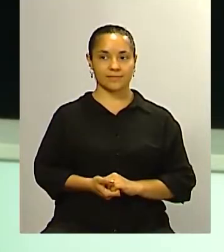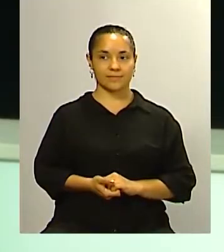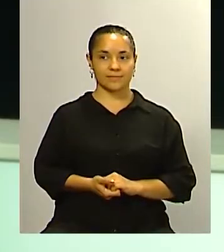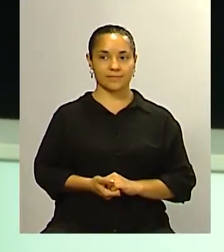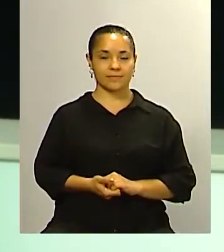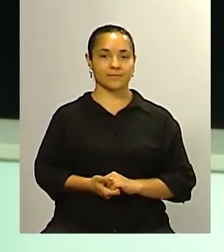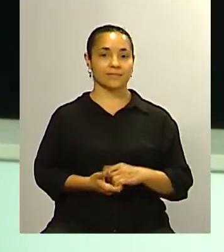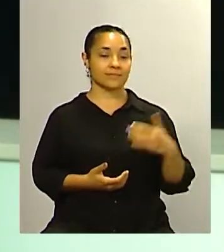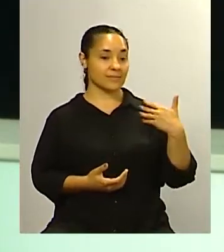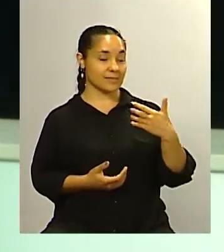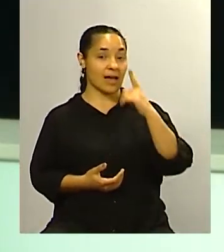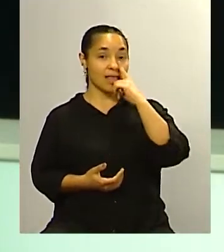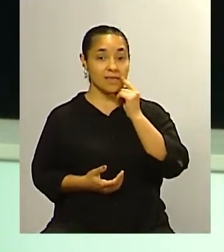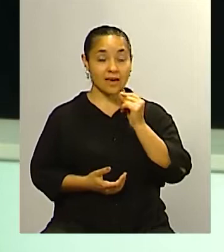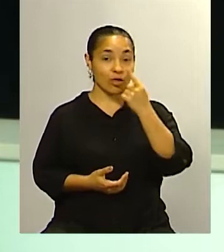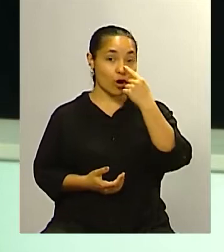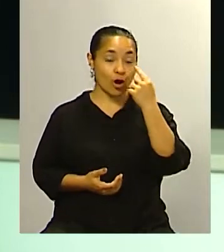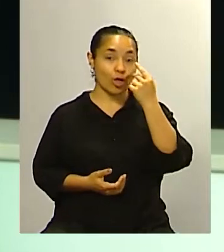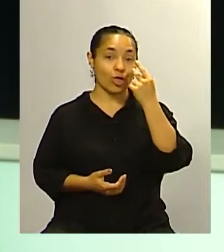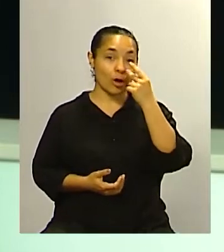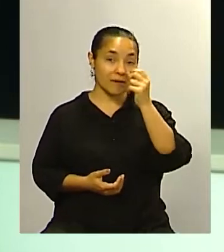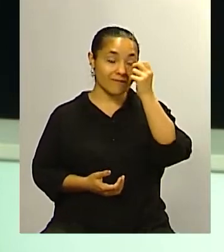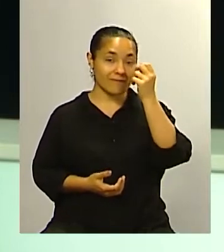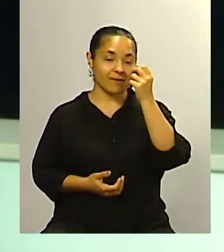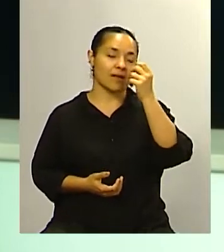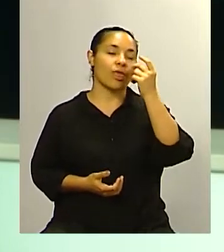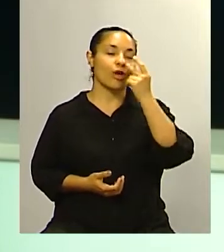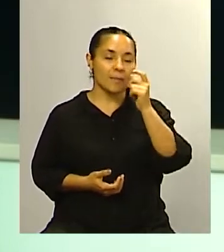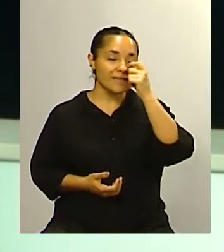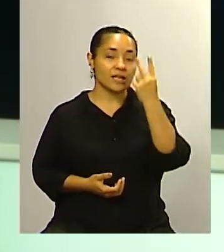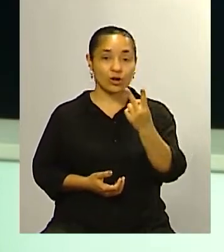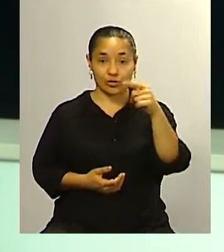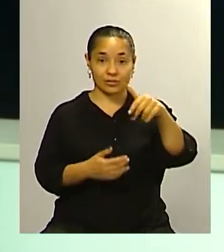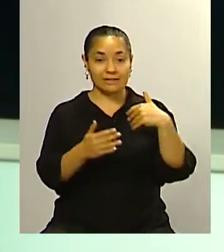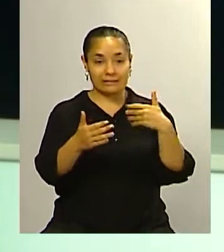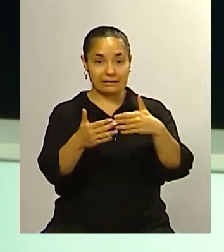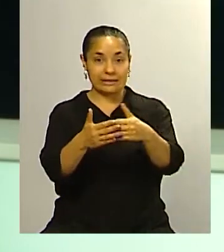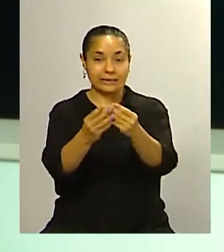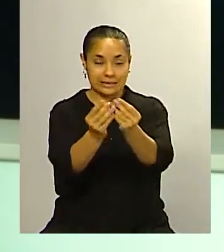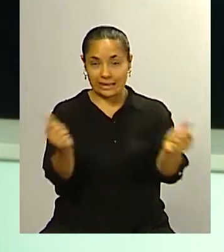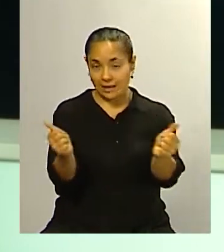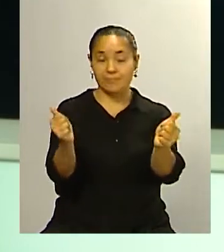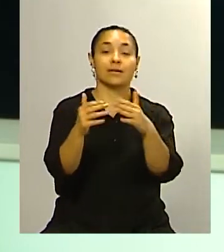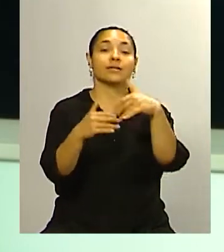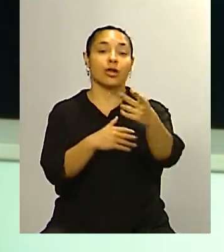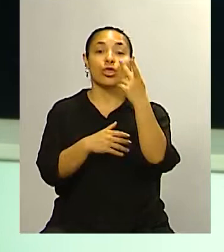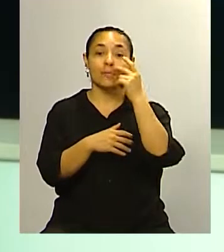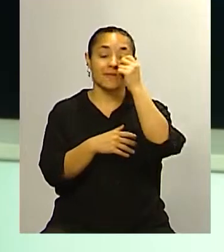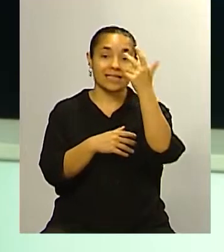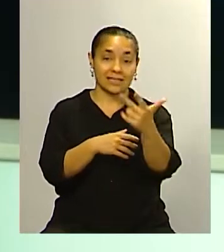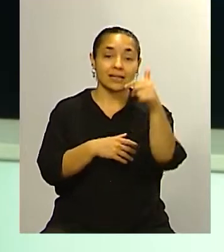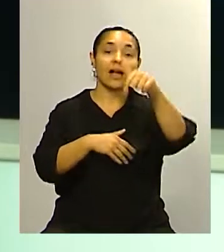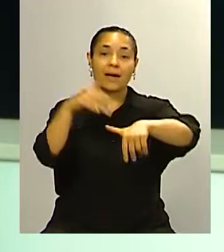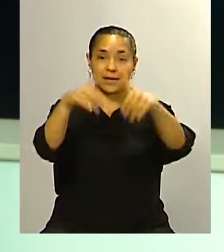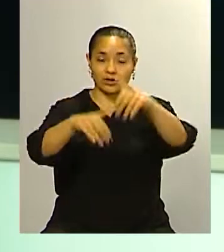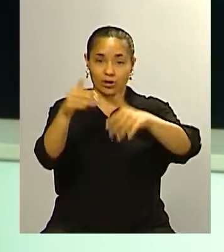Faltan pocos días para que termine el 2022 y hay que decir que el 2023 en un año electoral bueno, los candidatos ya vienen